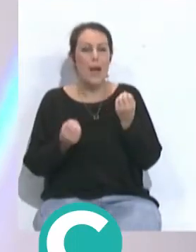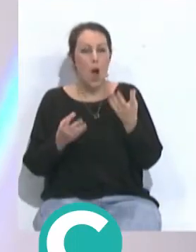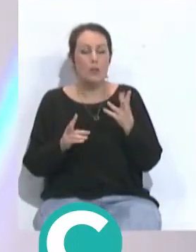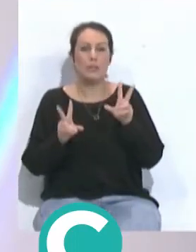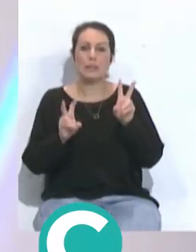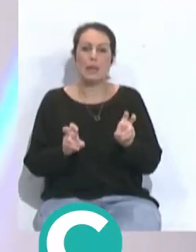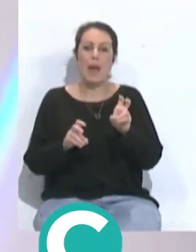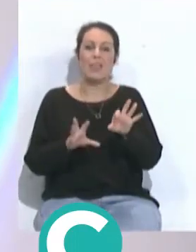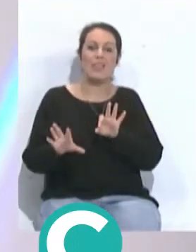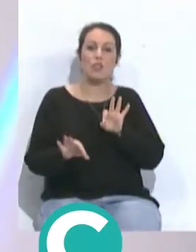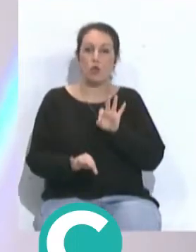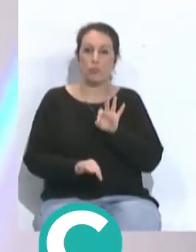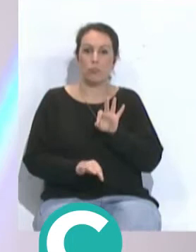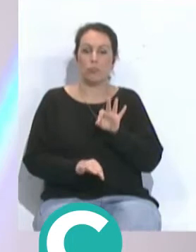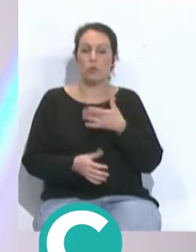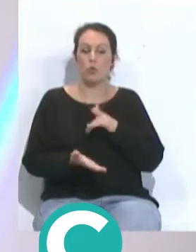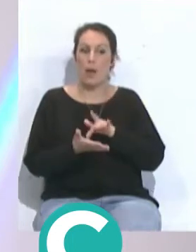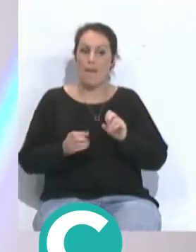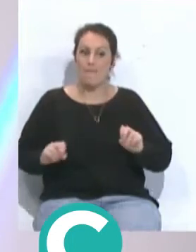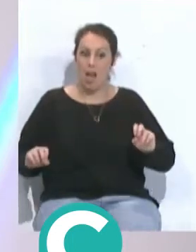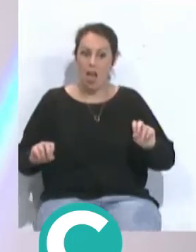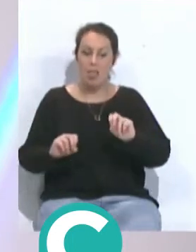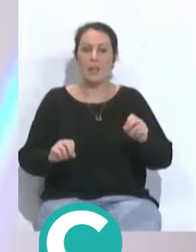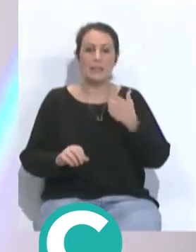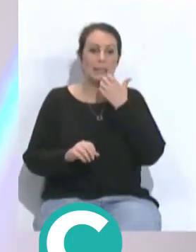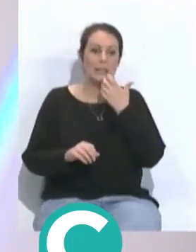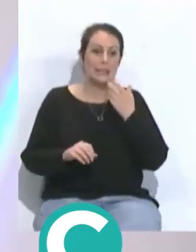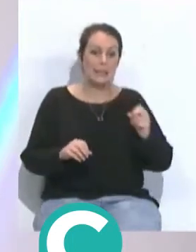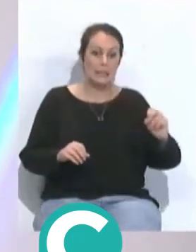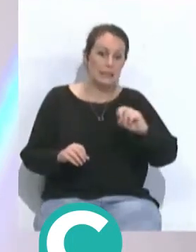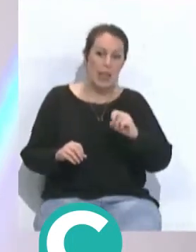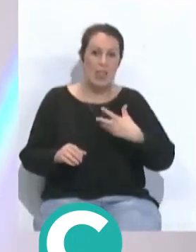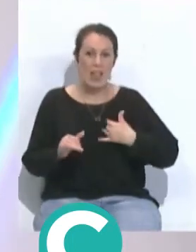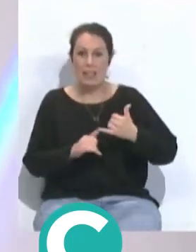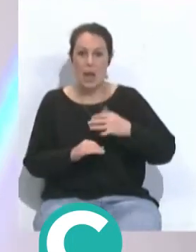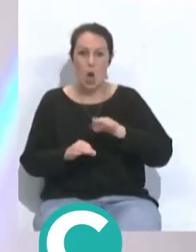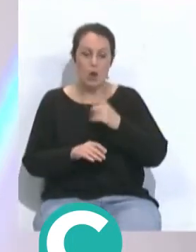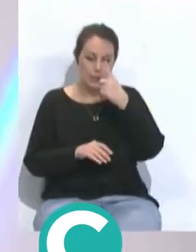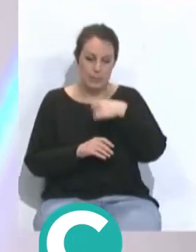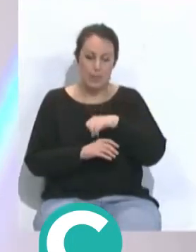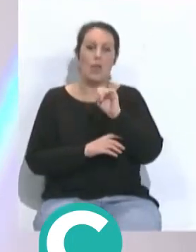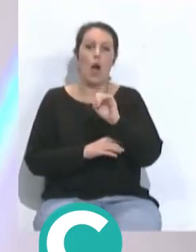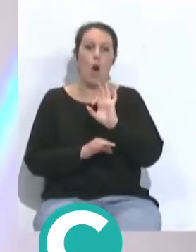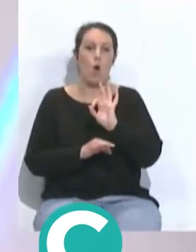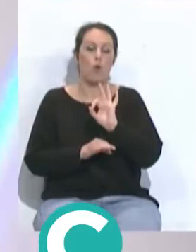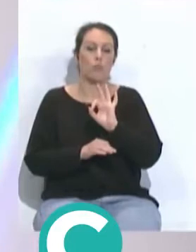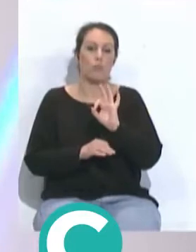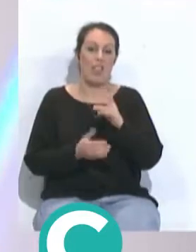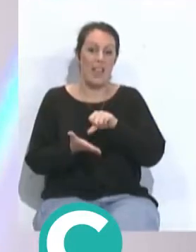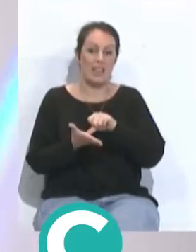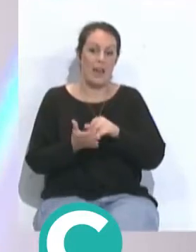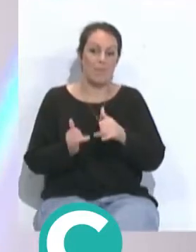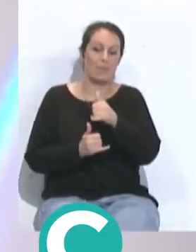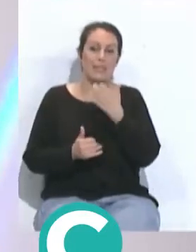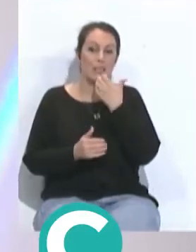cuanto a la decisión cuando llegan a banda a la hora de desbordar si no desbordan a la hora de centrar levantar la cabeza a la hora de centrar ver